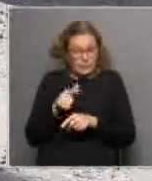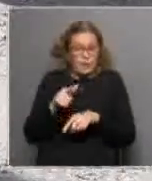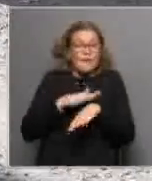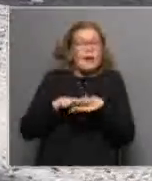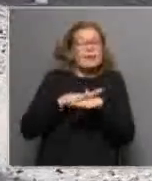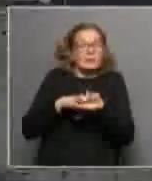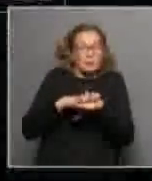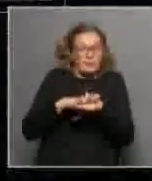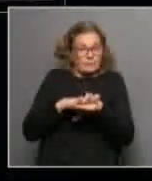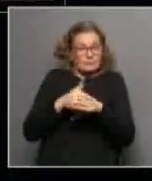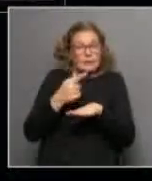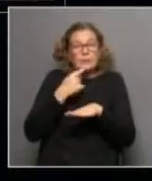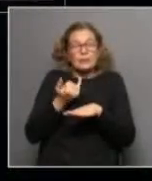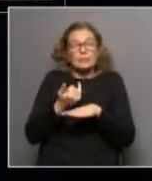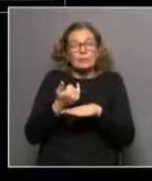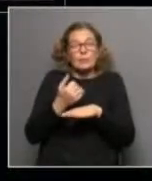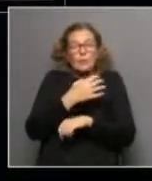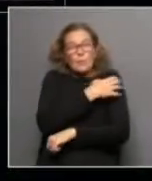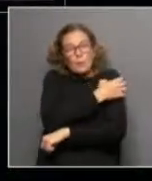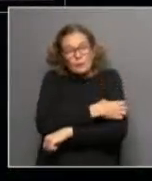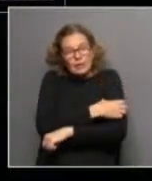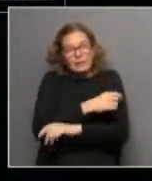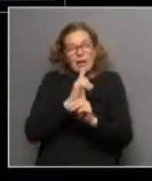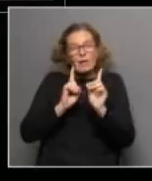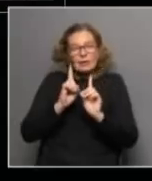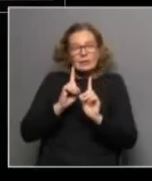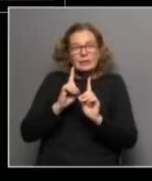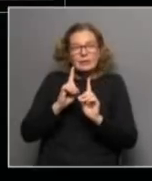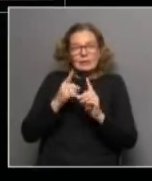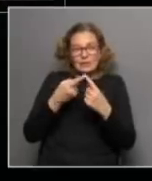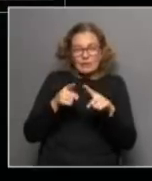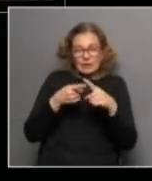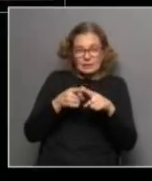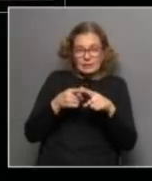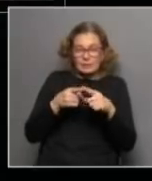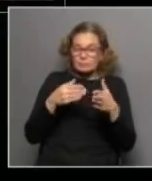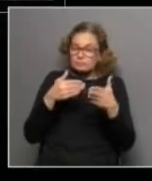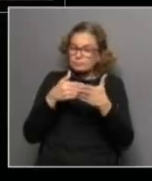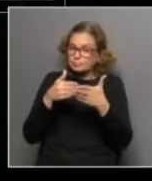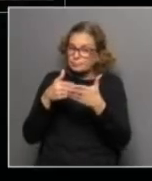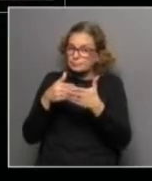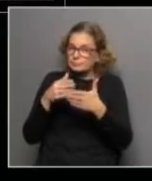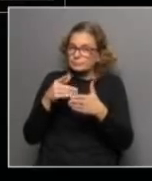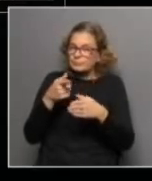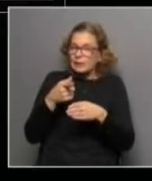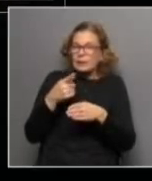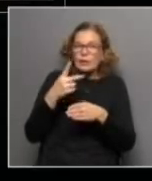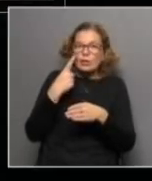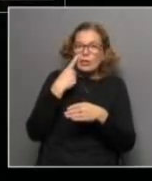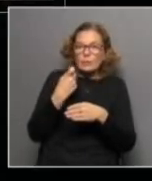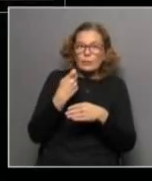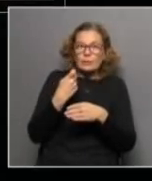indicadores que se han hecho de pobreza multidimensional, varias de las restricciones que se encuentran, o sea, de los